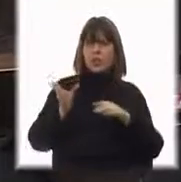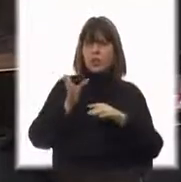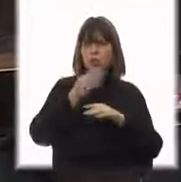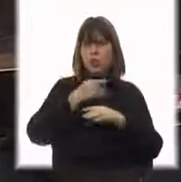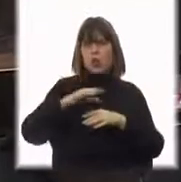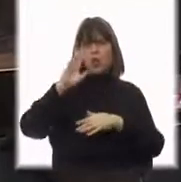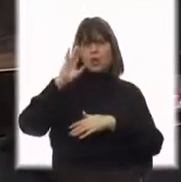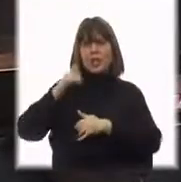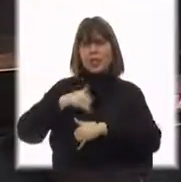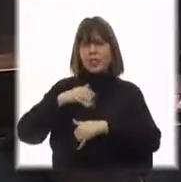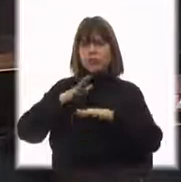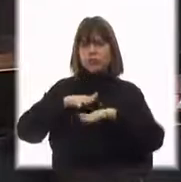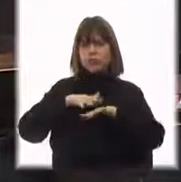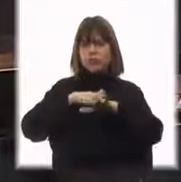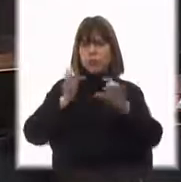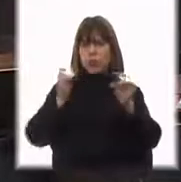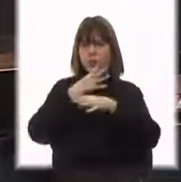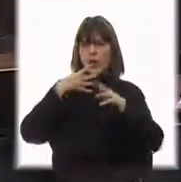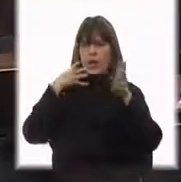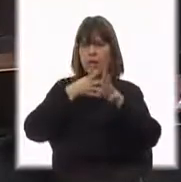ejércitos listos para un combate.